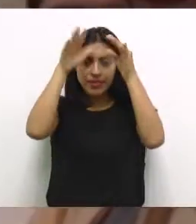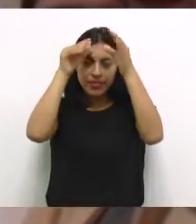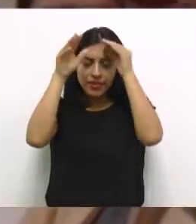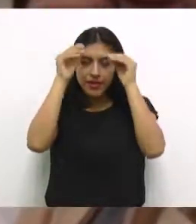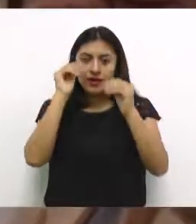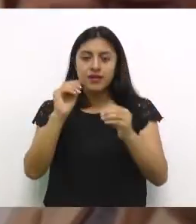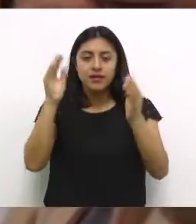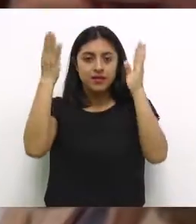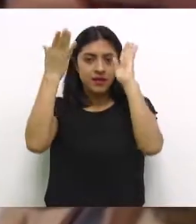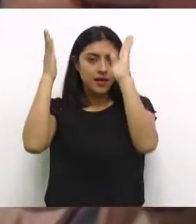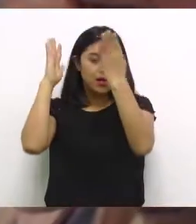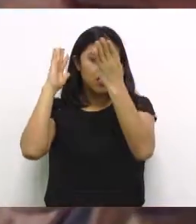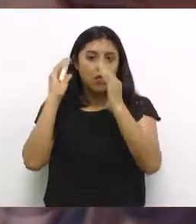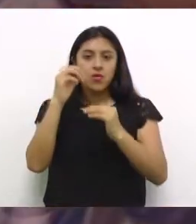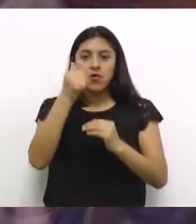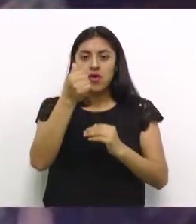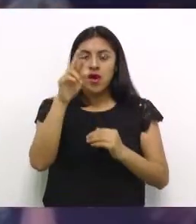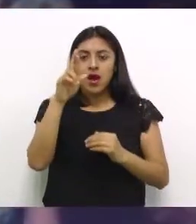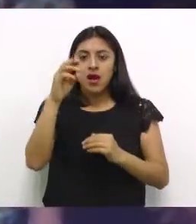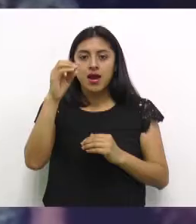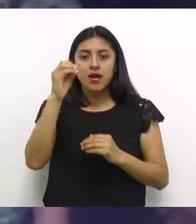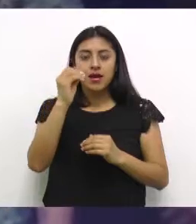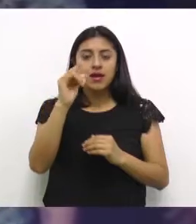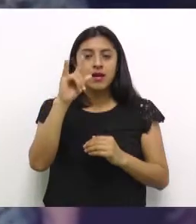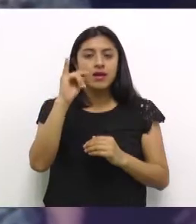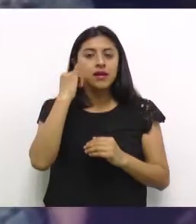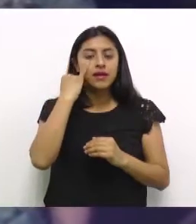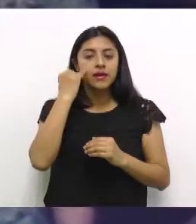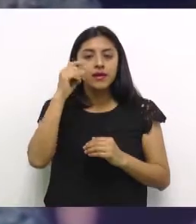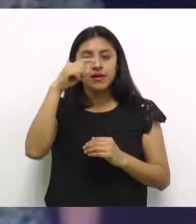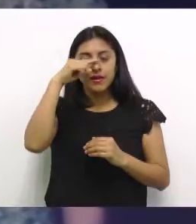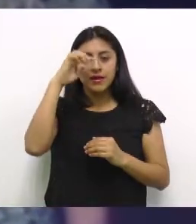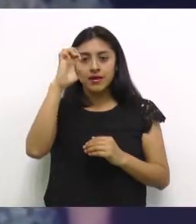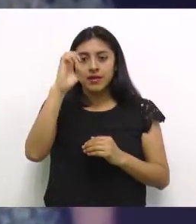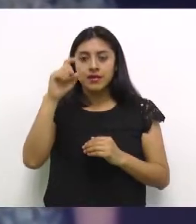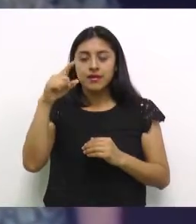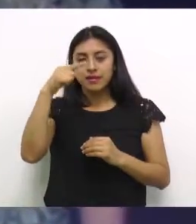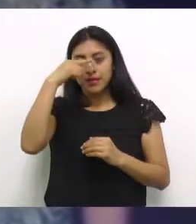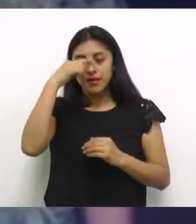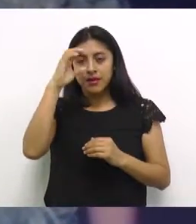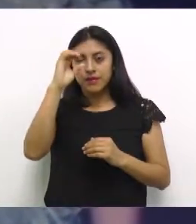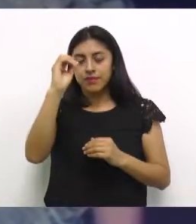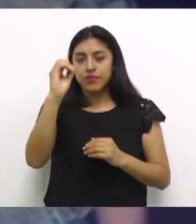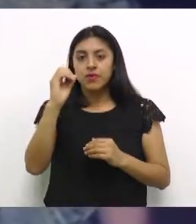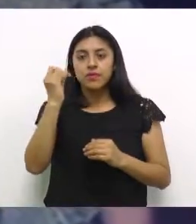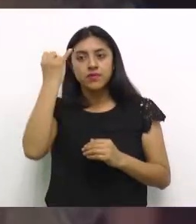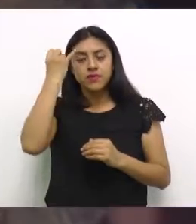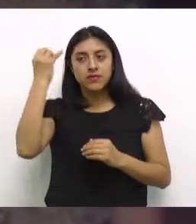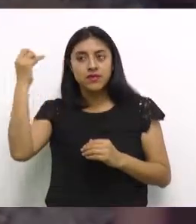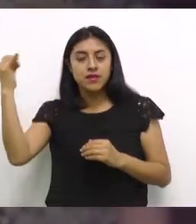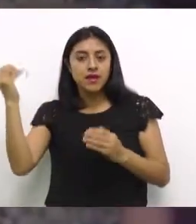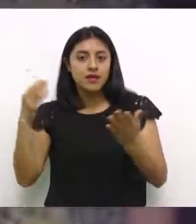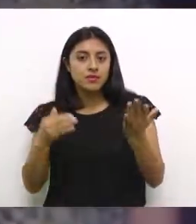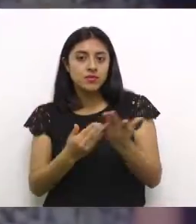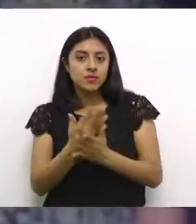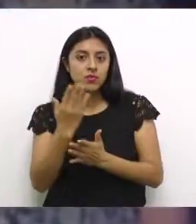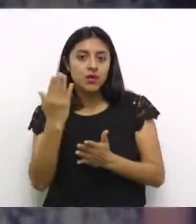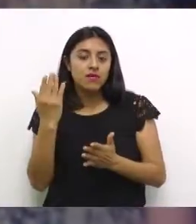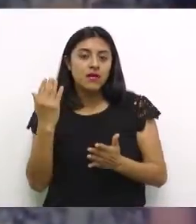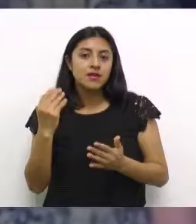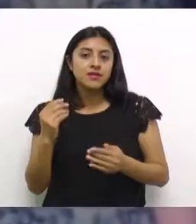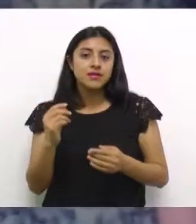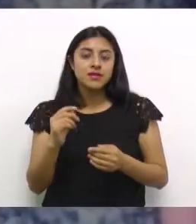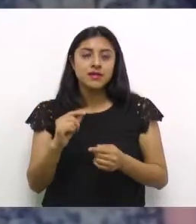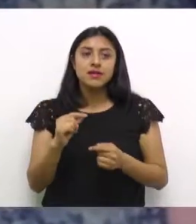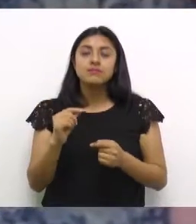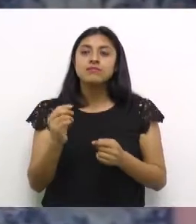regresar a Guatemala en compañía de un grupo de notables arquitectos para iniciar el diseño de edificaciones novedosas en el país. Sus